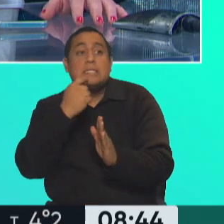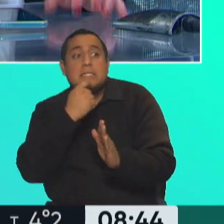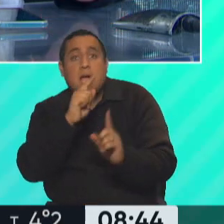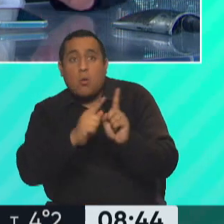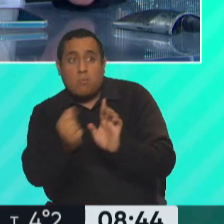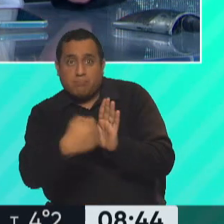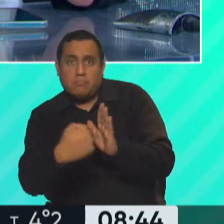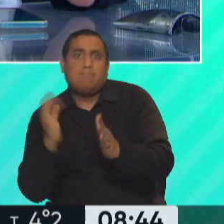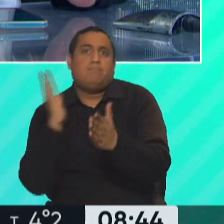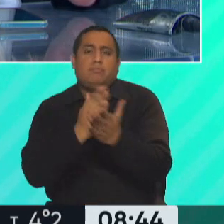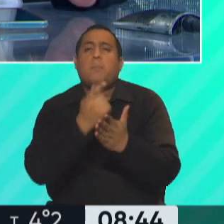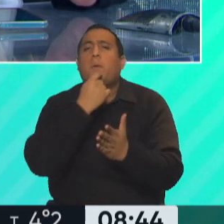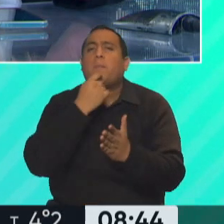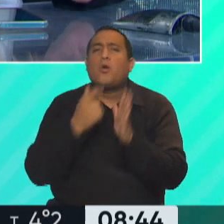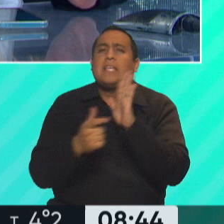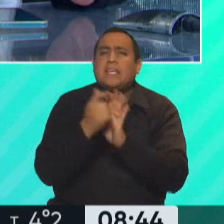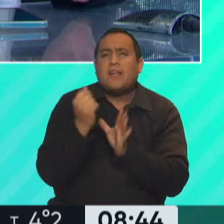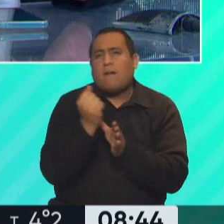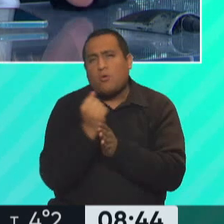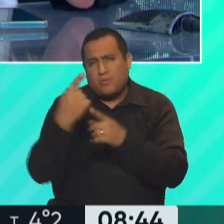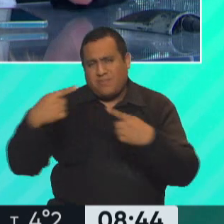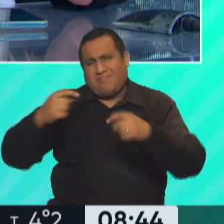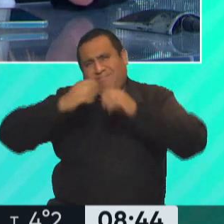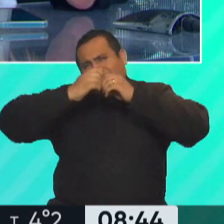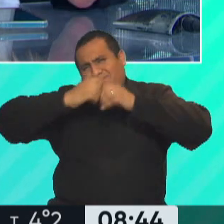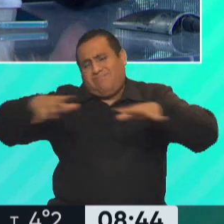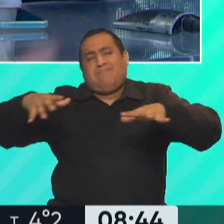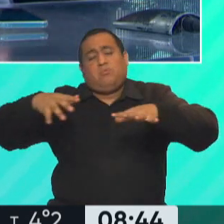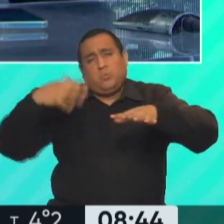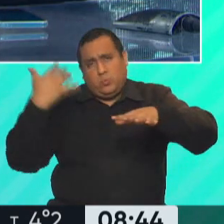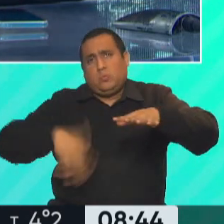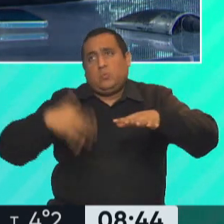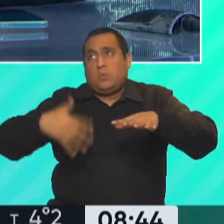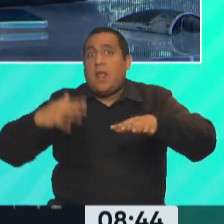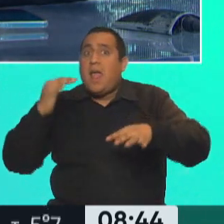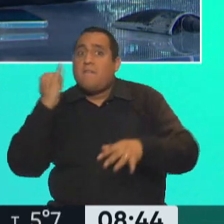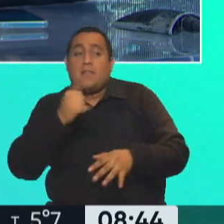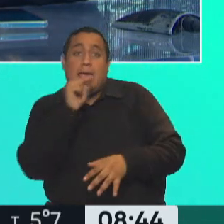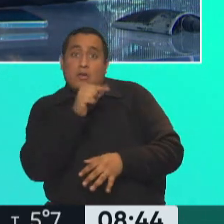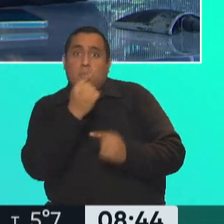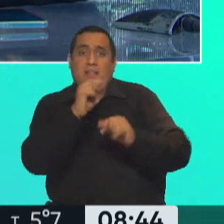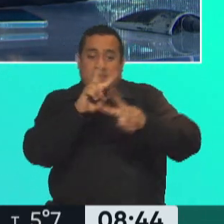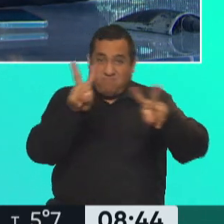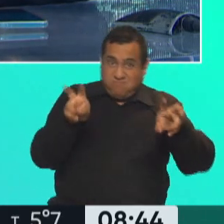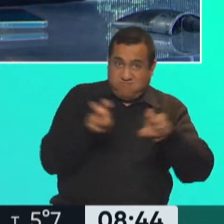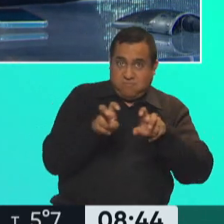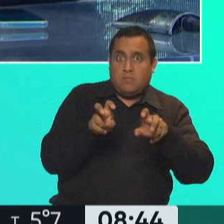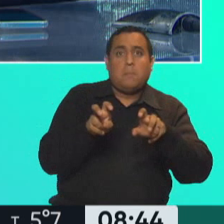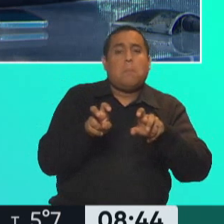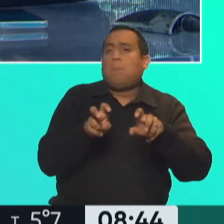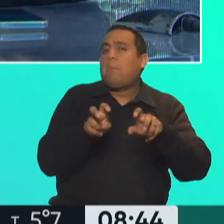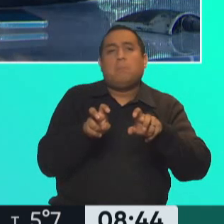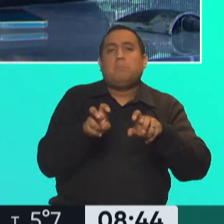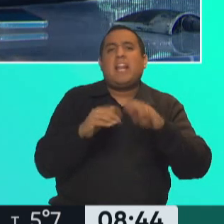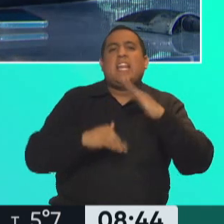le van a limitar a los influencers que tienen un poder impresionante en China el dinero que ganan con los productos. No van a poder ganar más